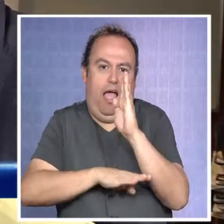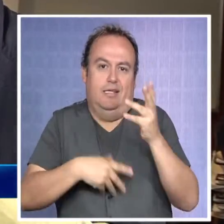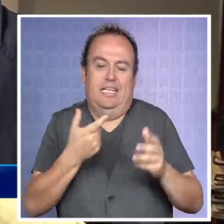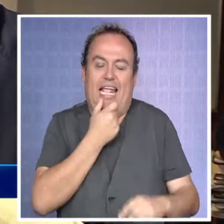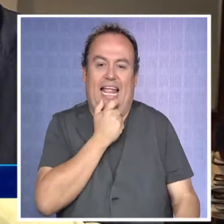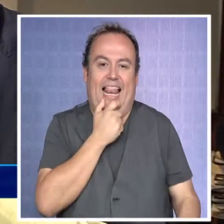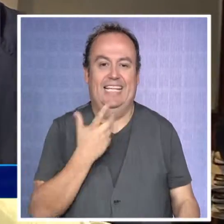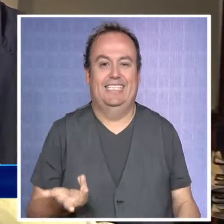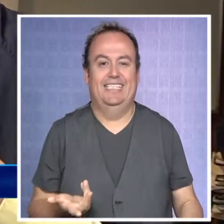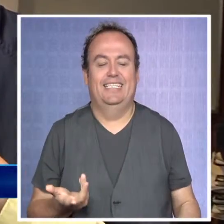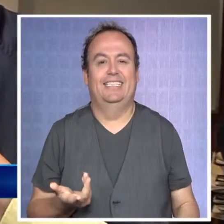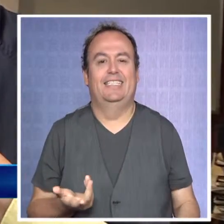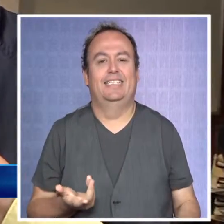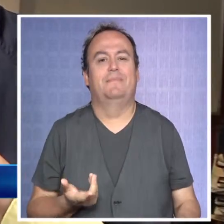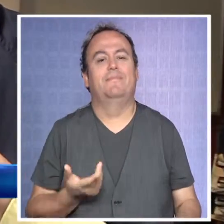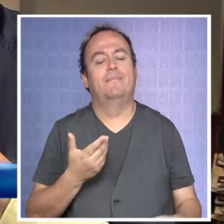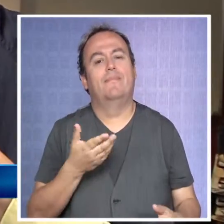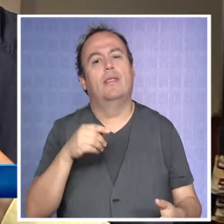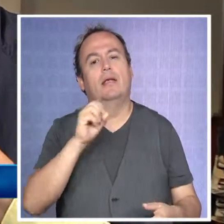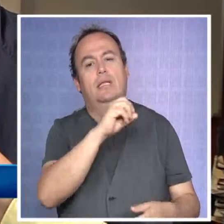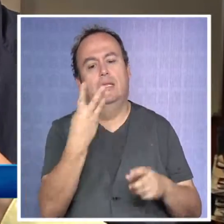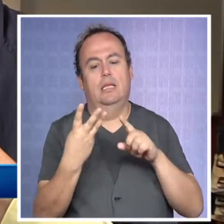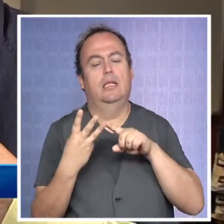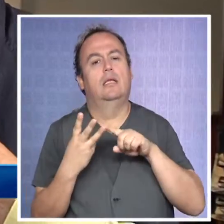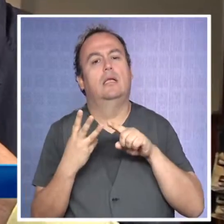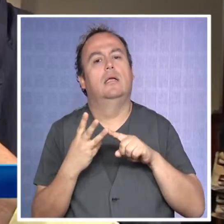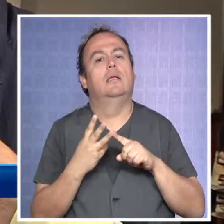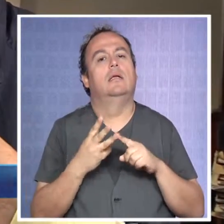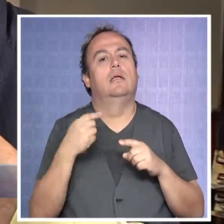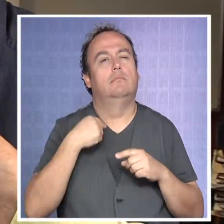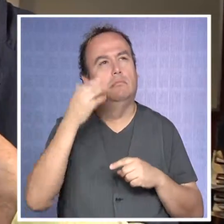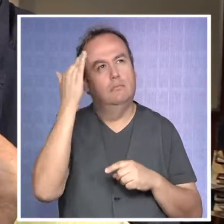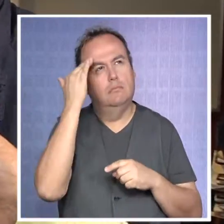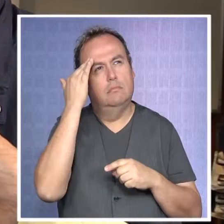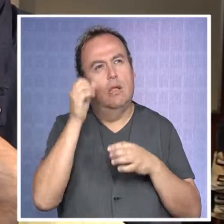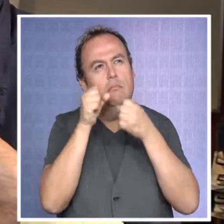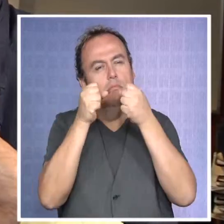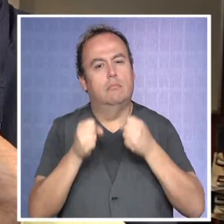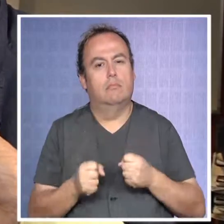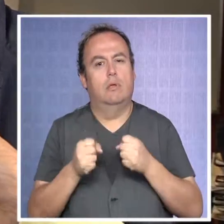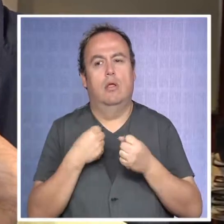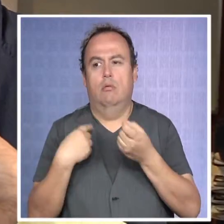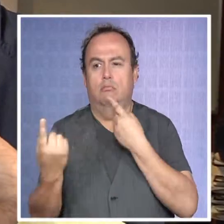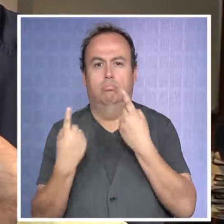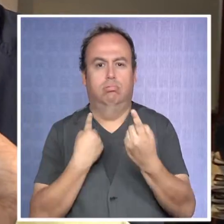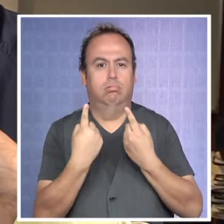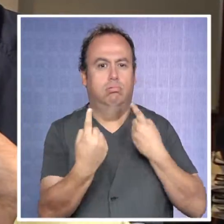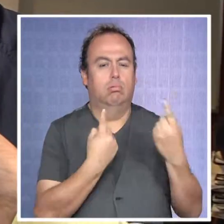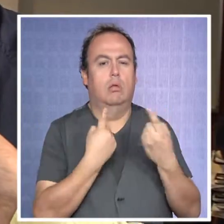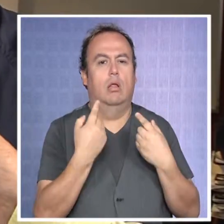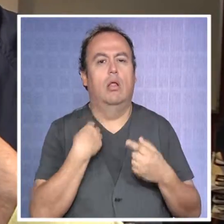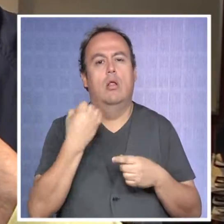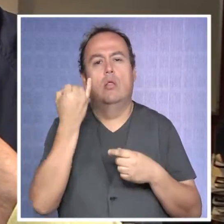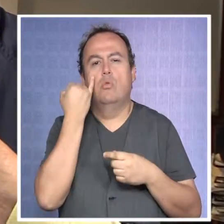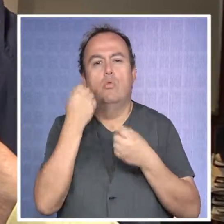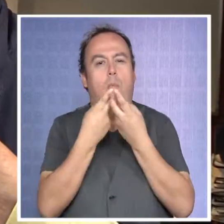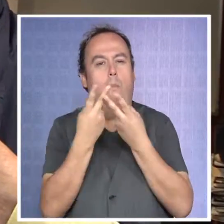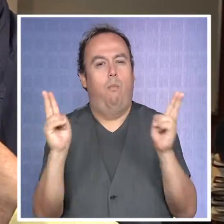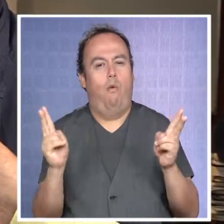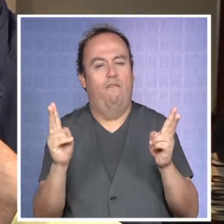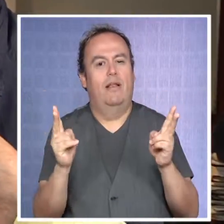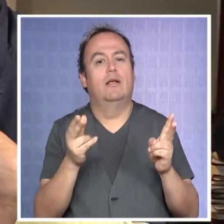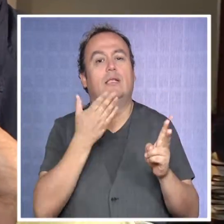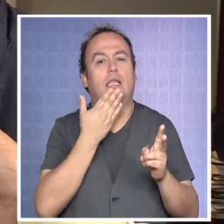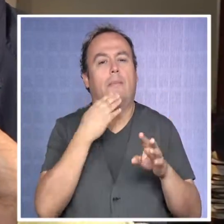es el inglés. Tercero, creo que tener en la mente una capacidad para relacionarnos tanto con las instituciones